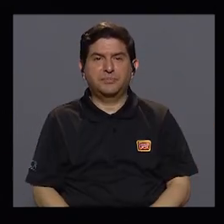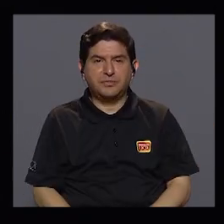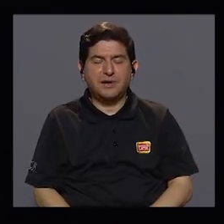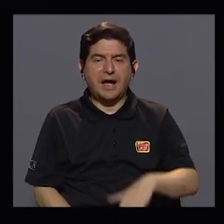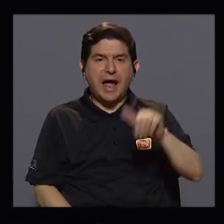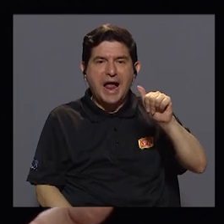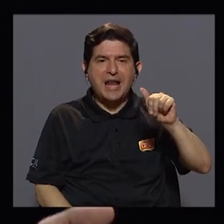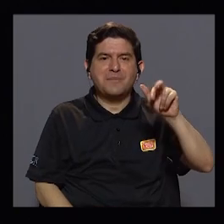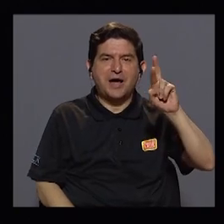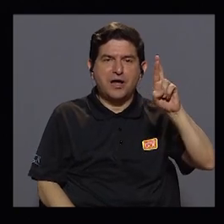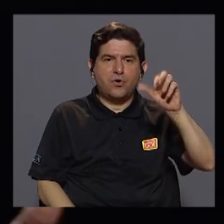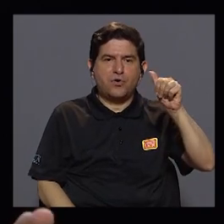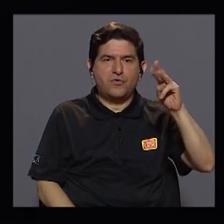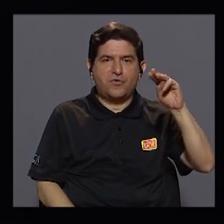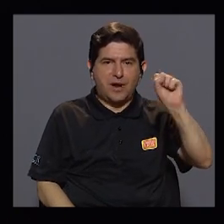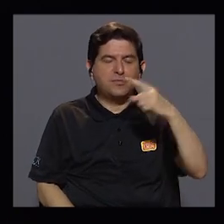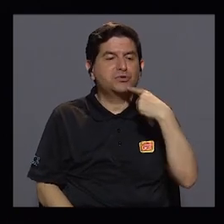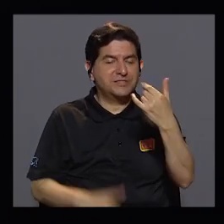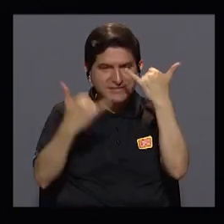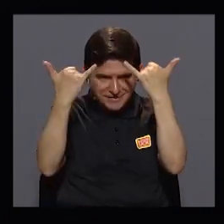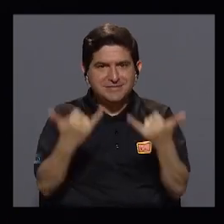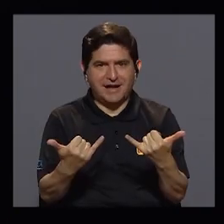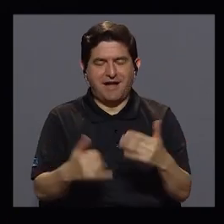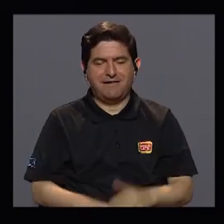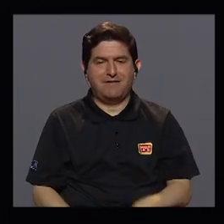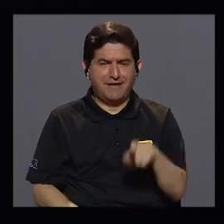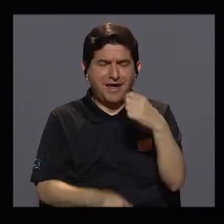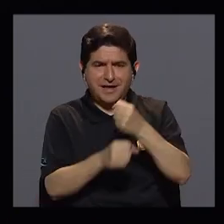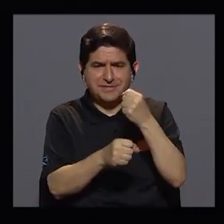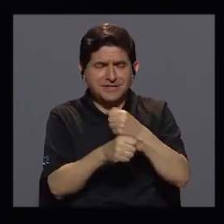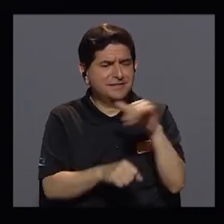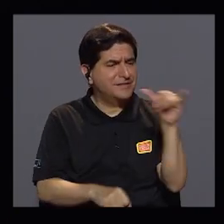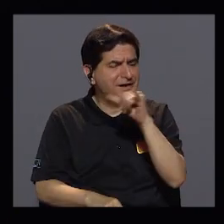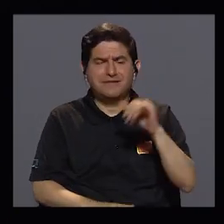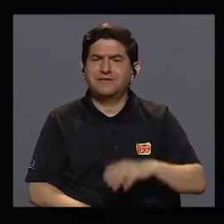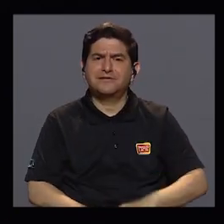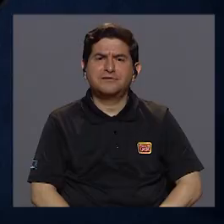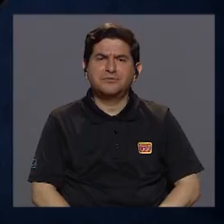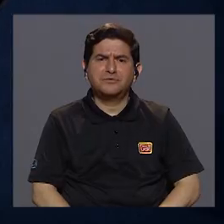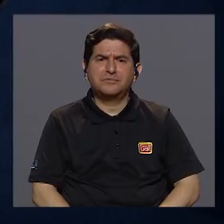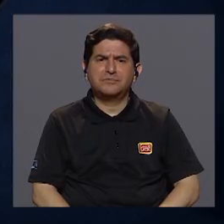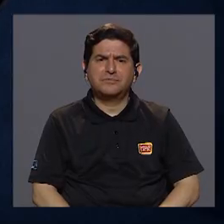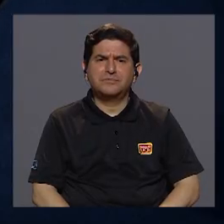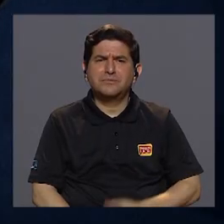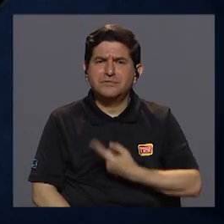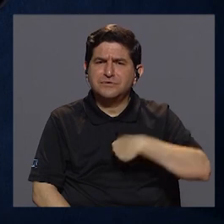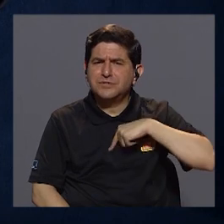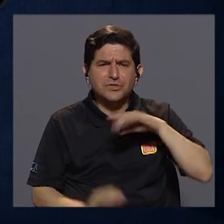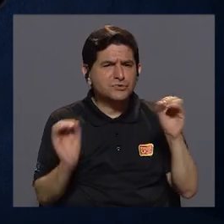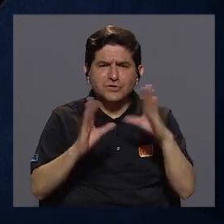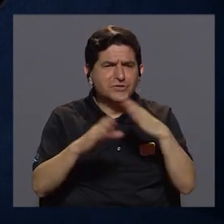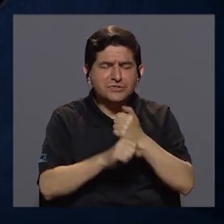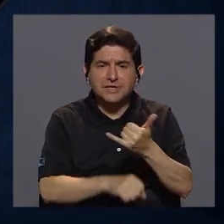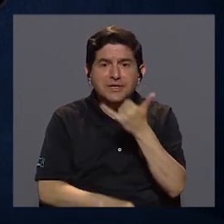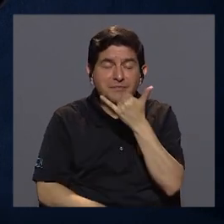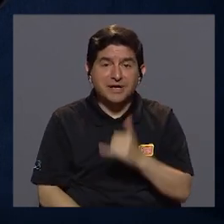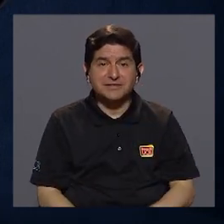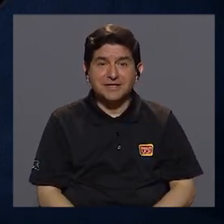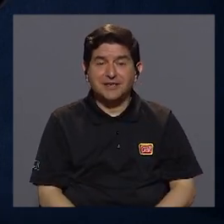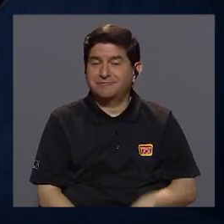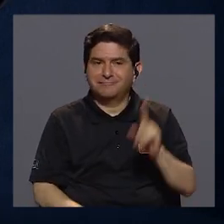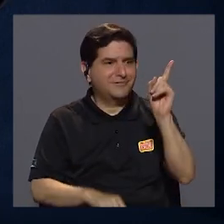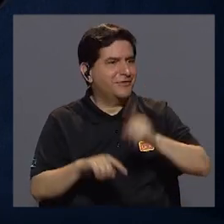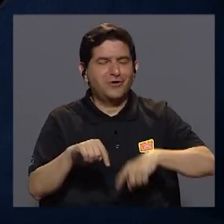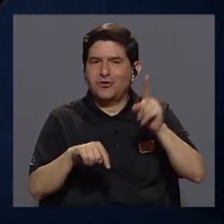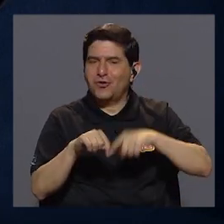Álvaro Ramos lo ha venido diciendo. Entonces, este trabajo lo dice. ¿Qué pasa si no hacemos algo? No estamos en